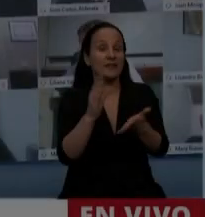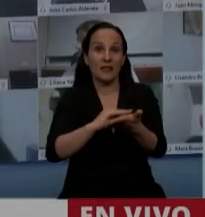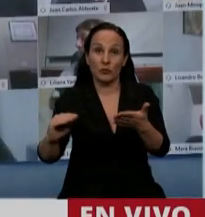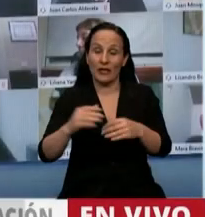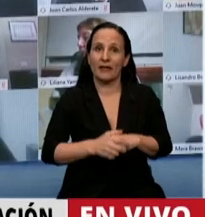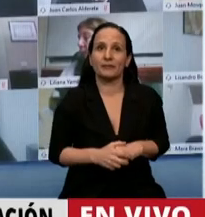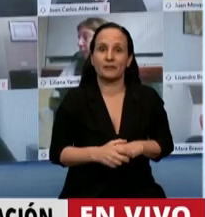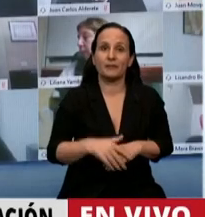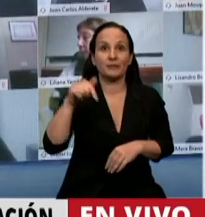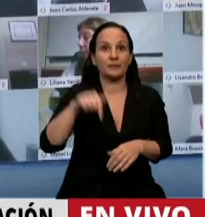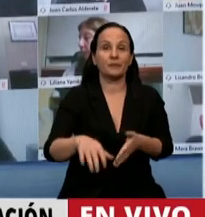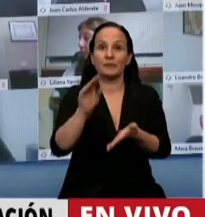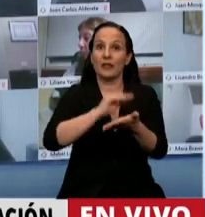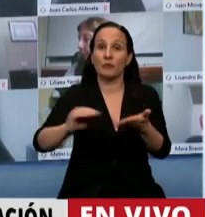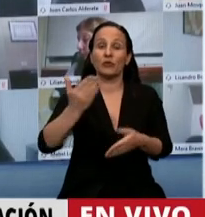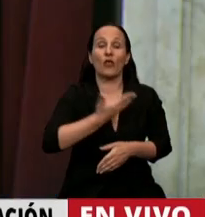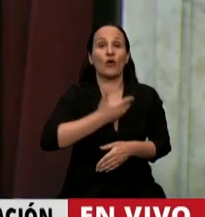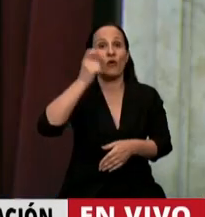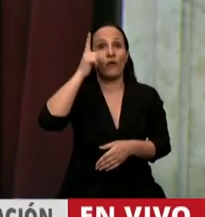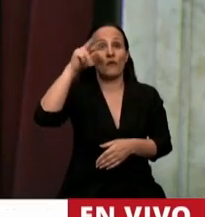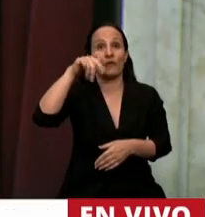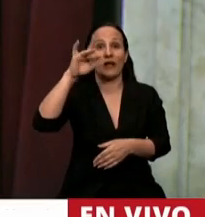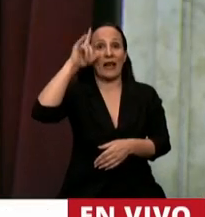Tiene la palabra el diputado Carlos Fernández.